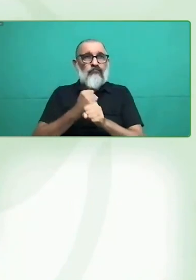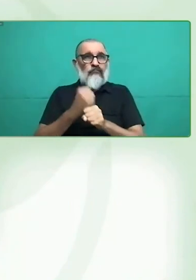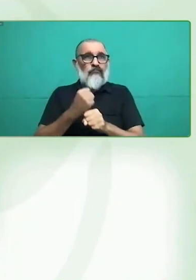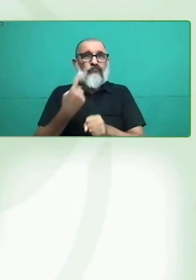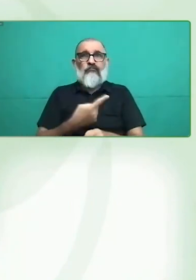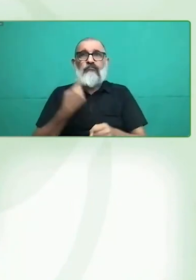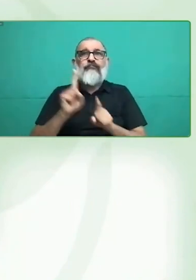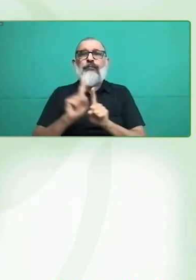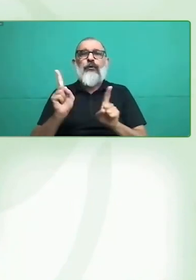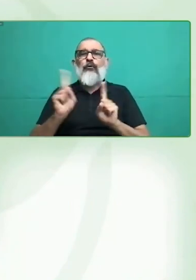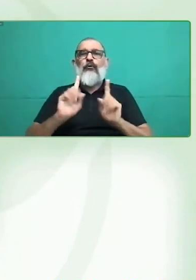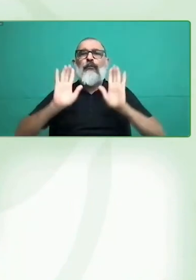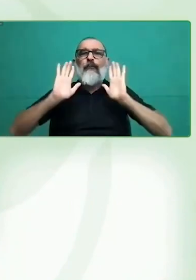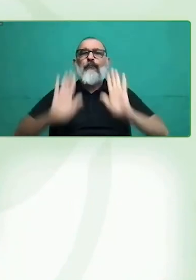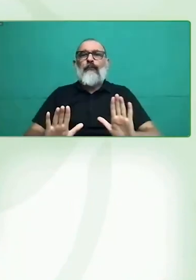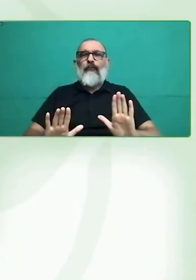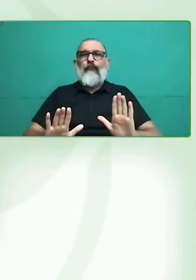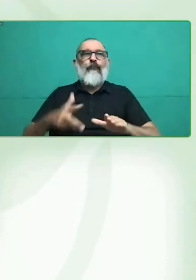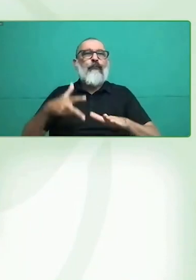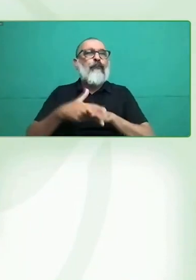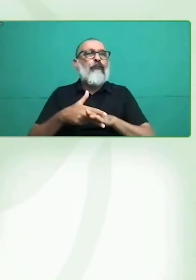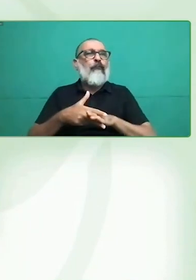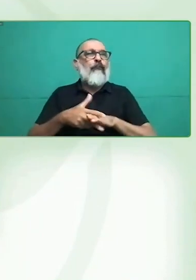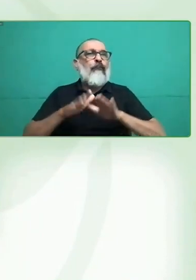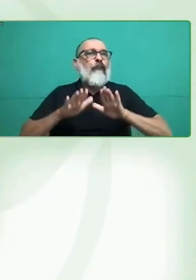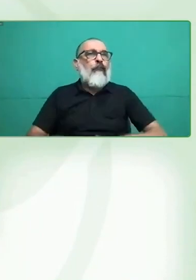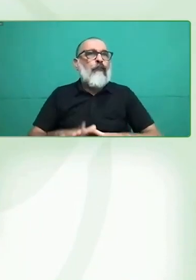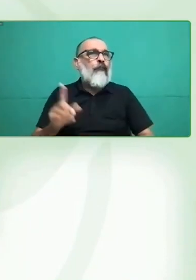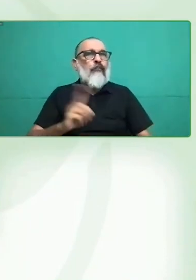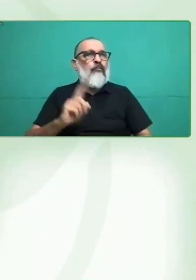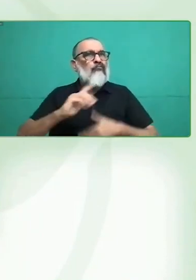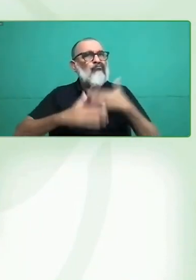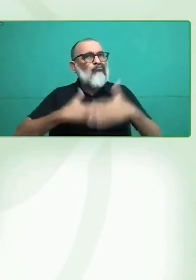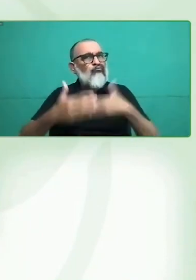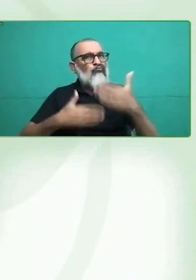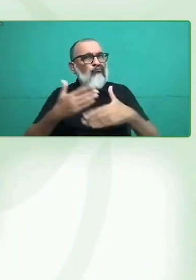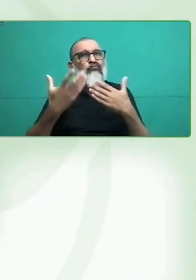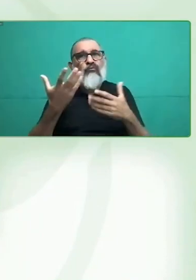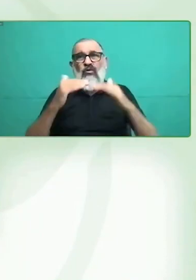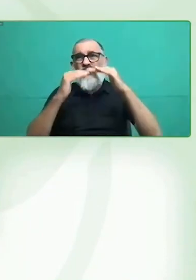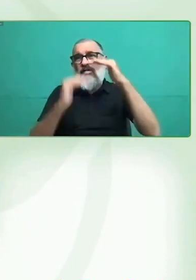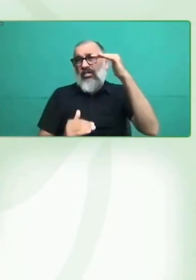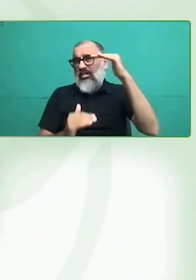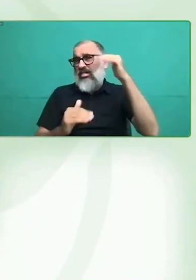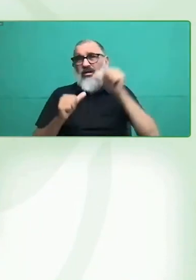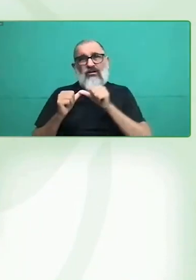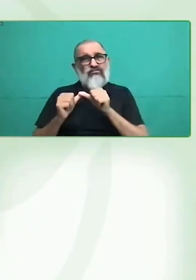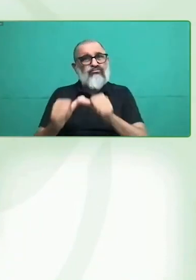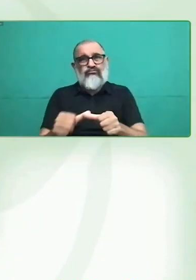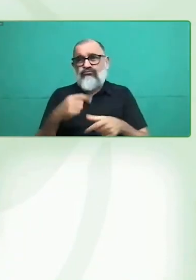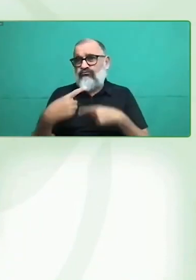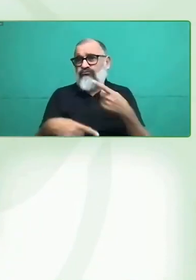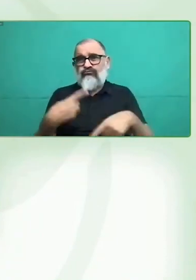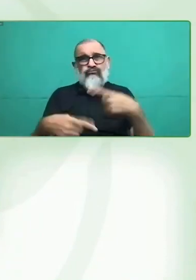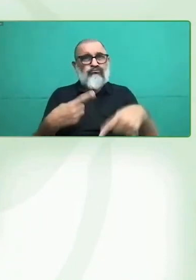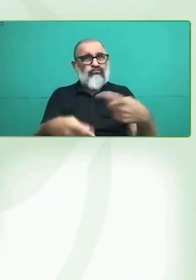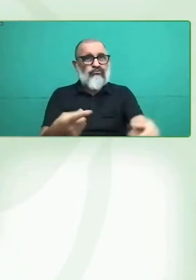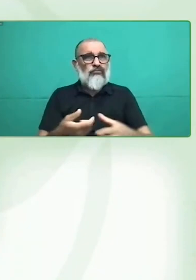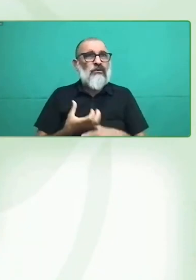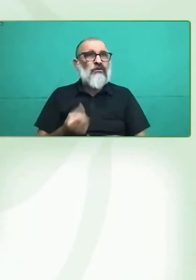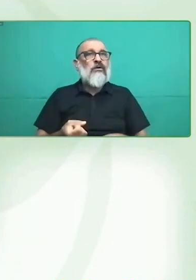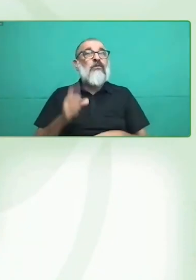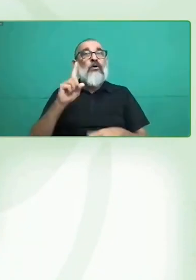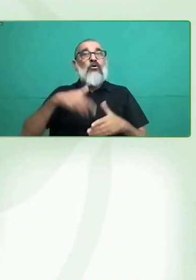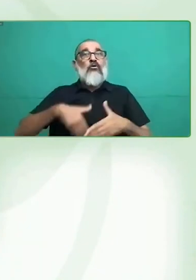con esto, ¿dónde más podemos aportar? ¿Qué más podemos hacer? Y ahí, a mí, personalmente, por mi formación profesional, el compromiso que hemos